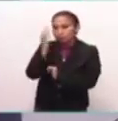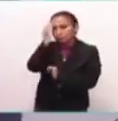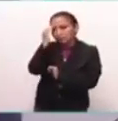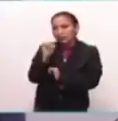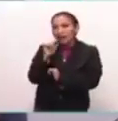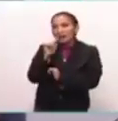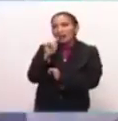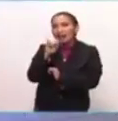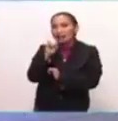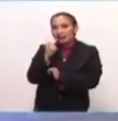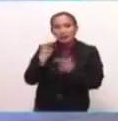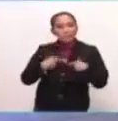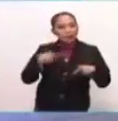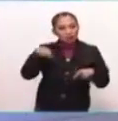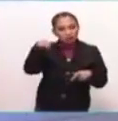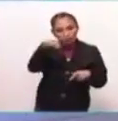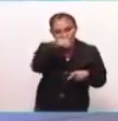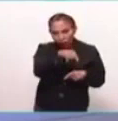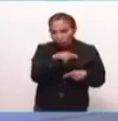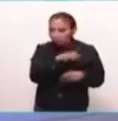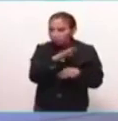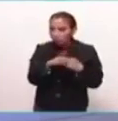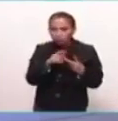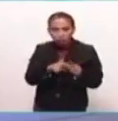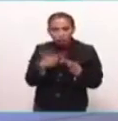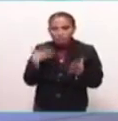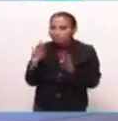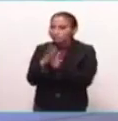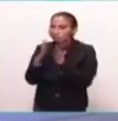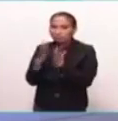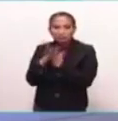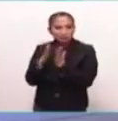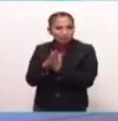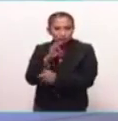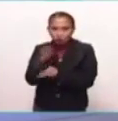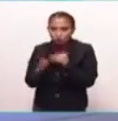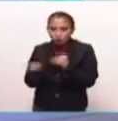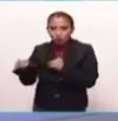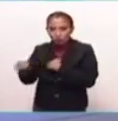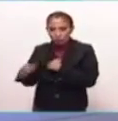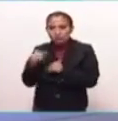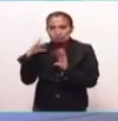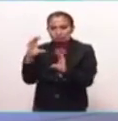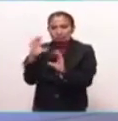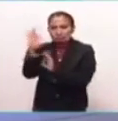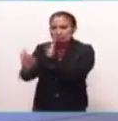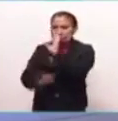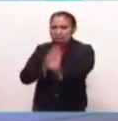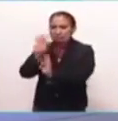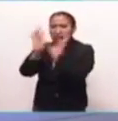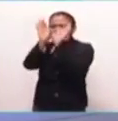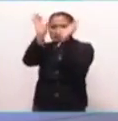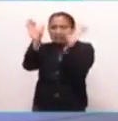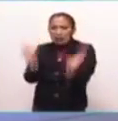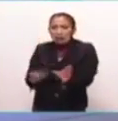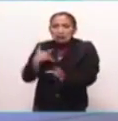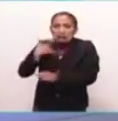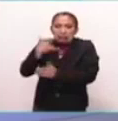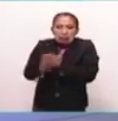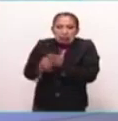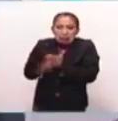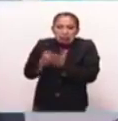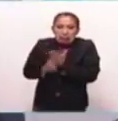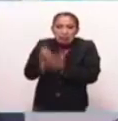alcaldía, ciudadanos, la participación ciudadana, están cuidando el cerro y están luchando